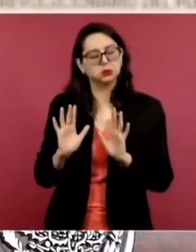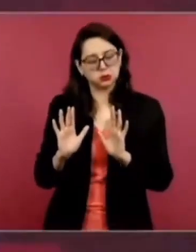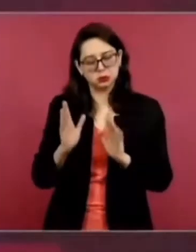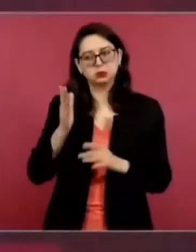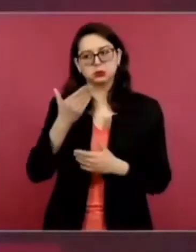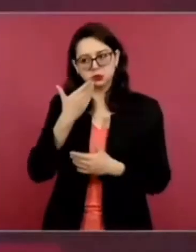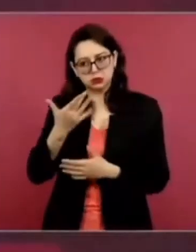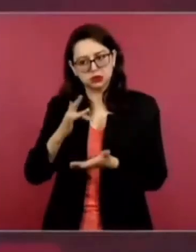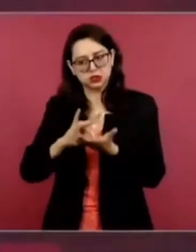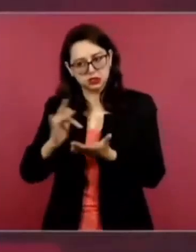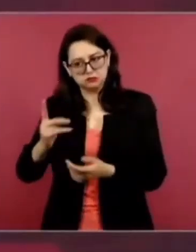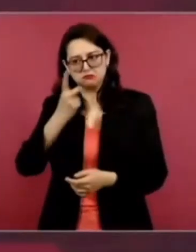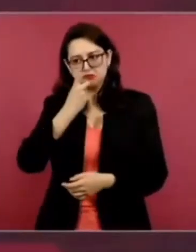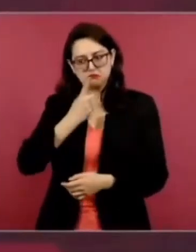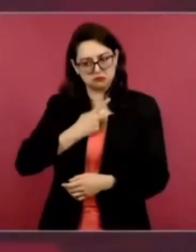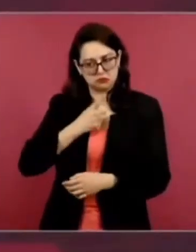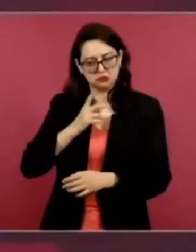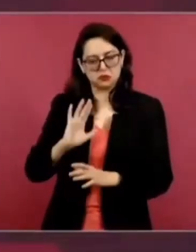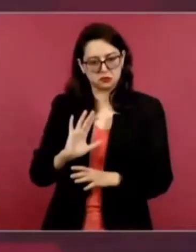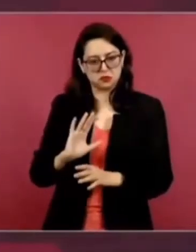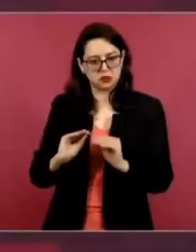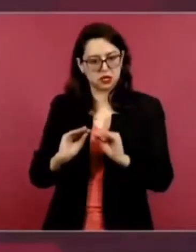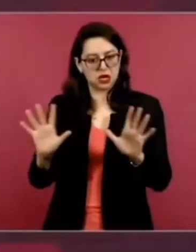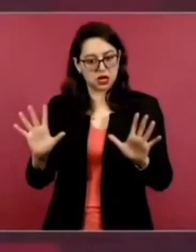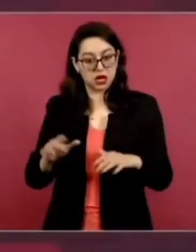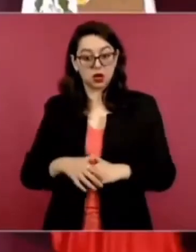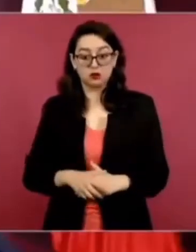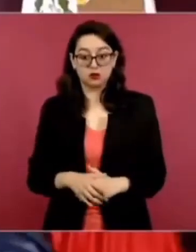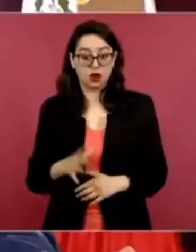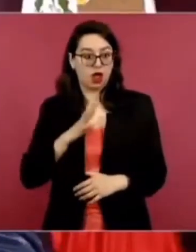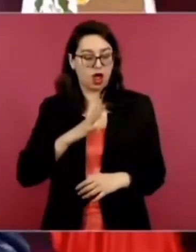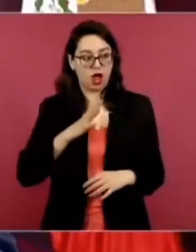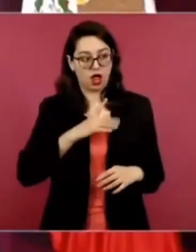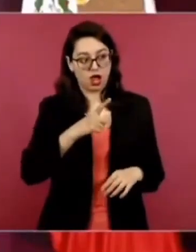Ya ven cuántos malquerientes tenemos.